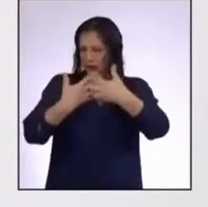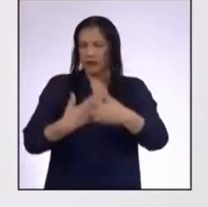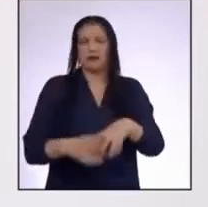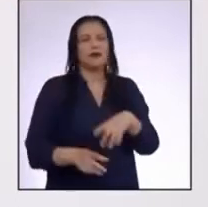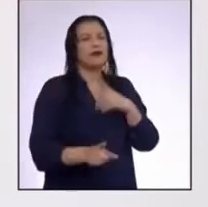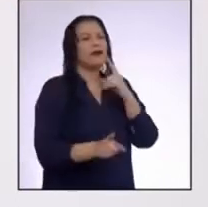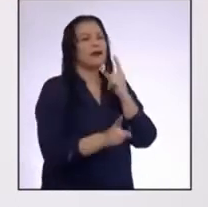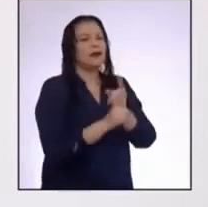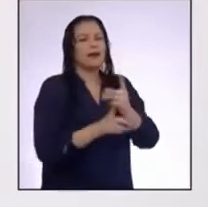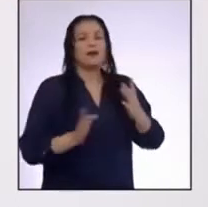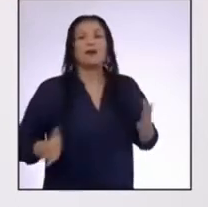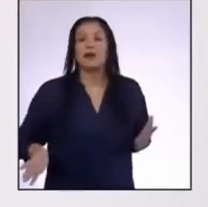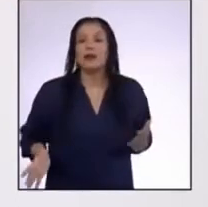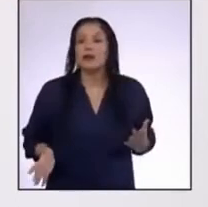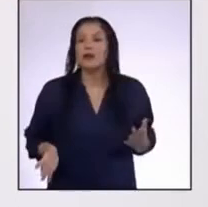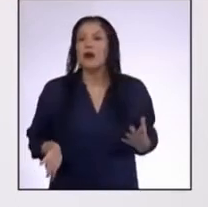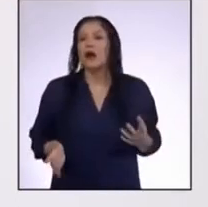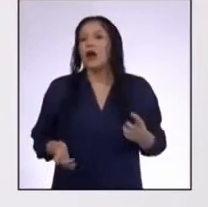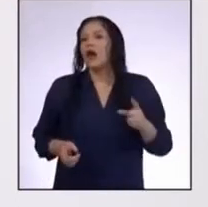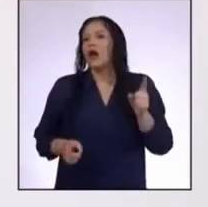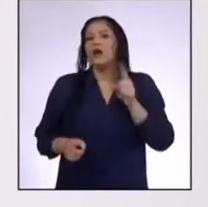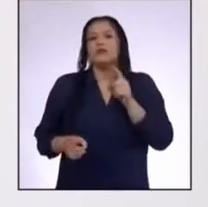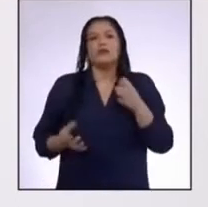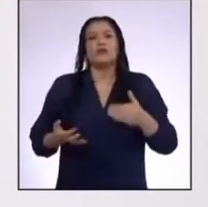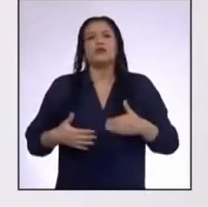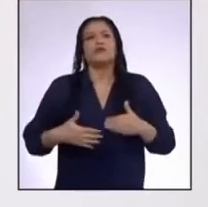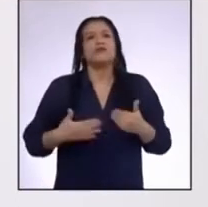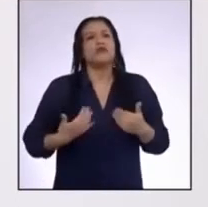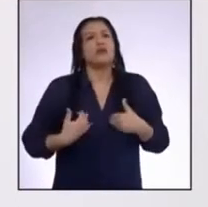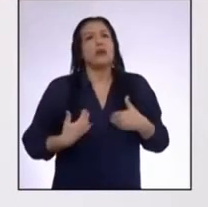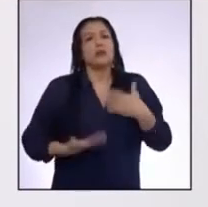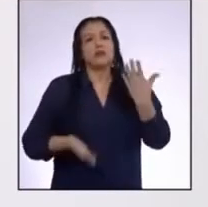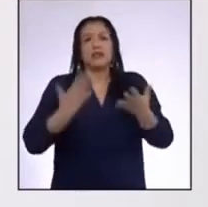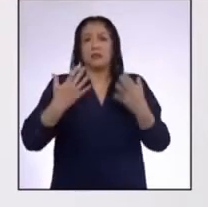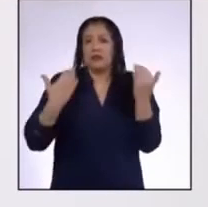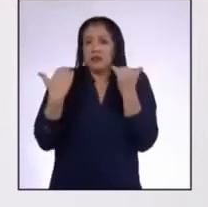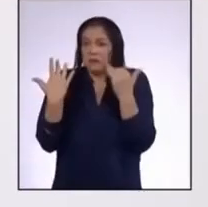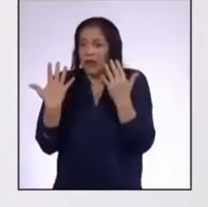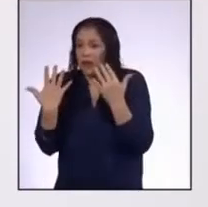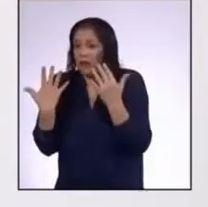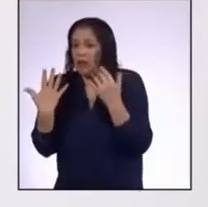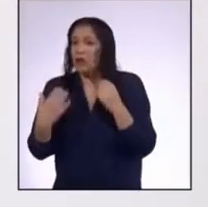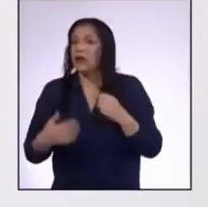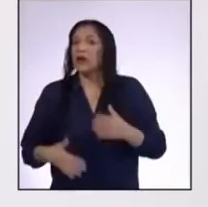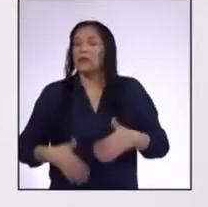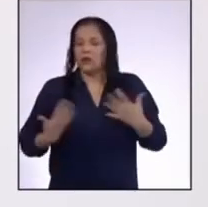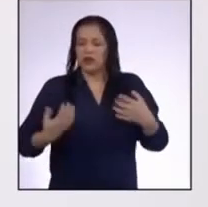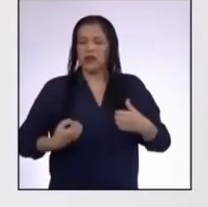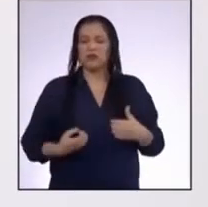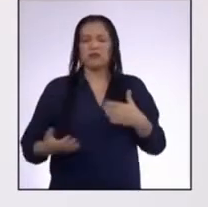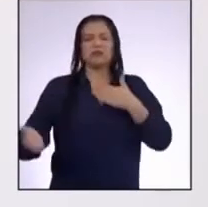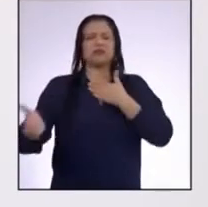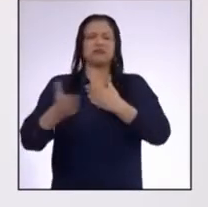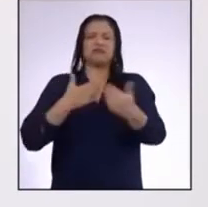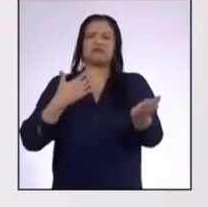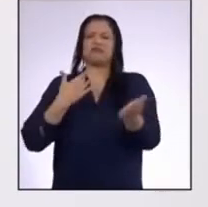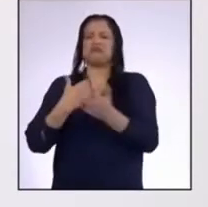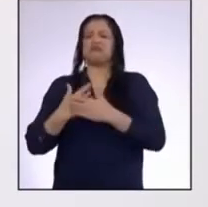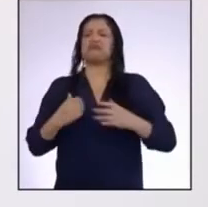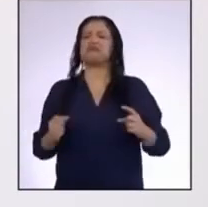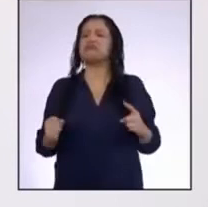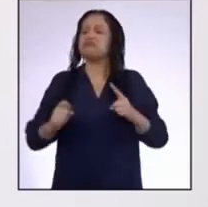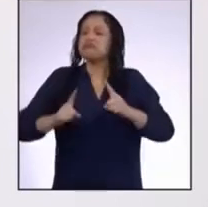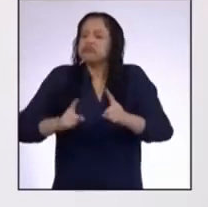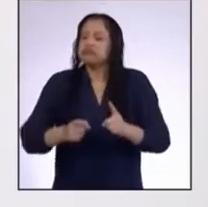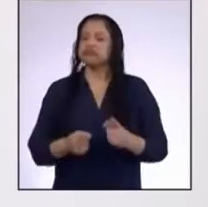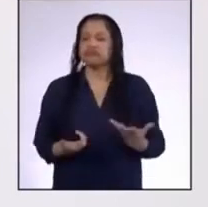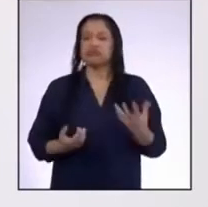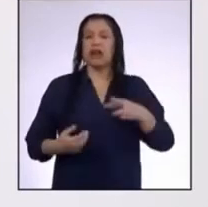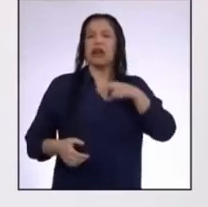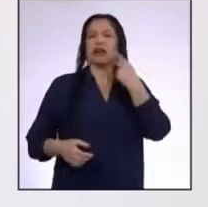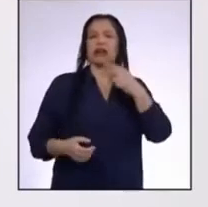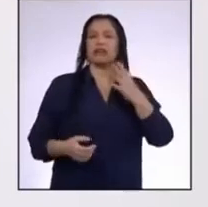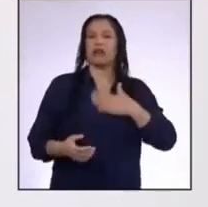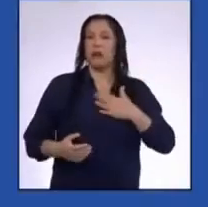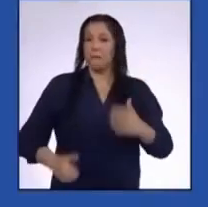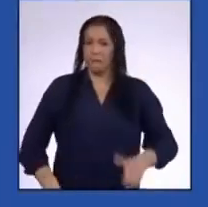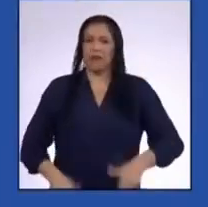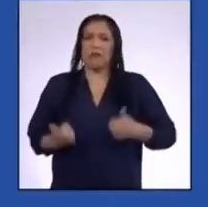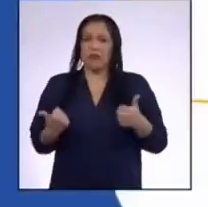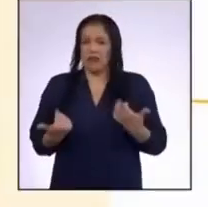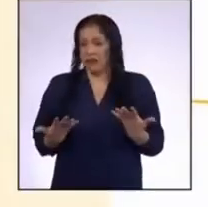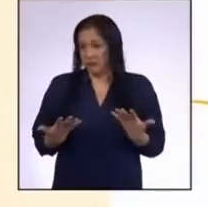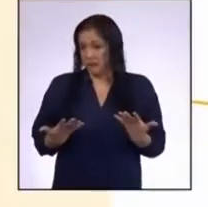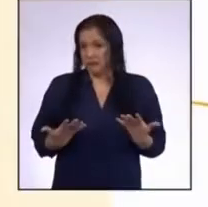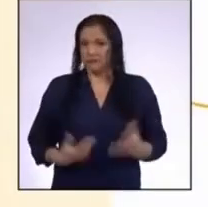es Y si no tuviéramos miedo, quizás nos expondríamos a peligros que arriesgarían nuestras